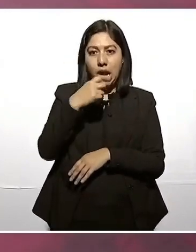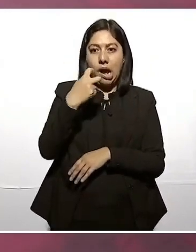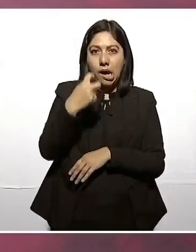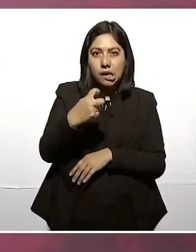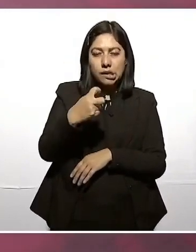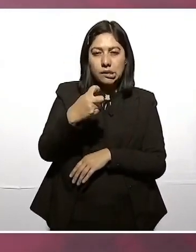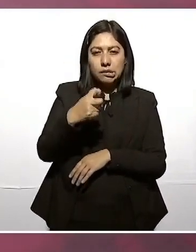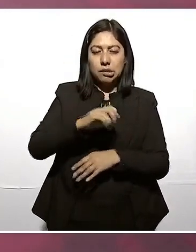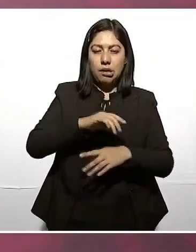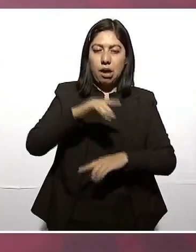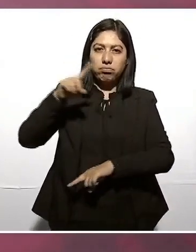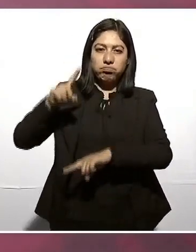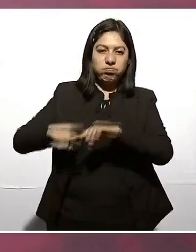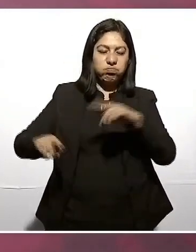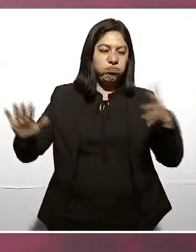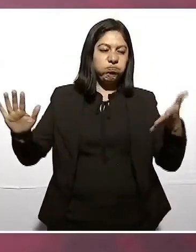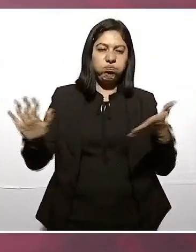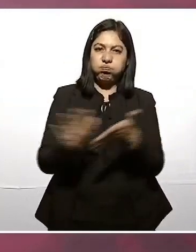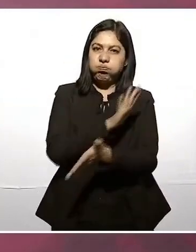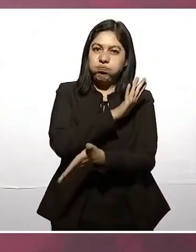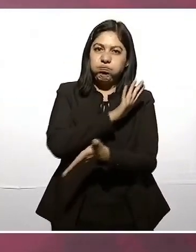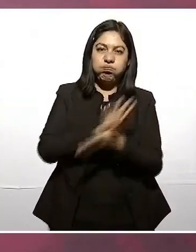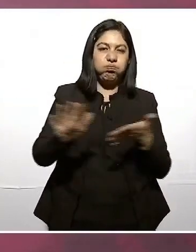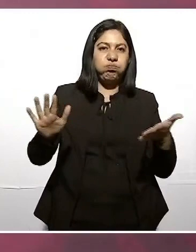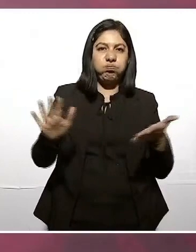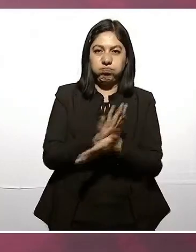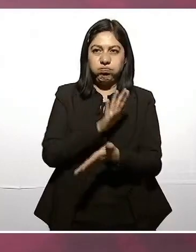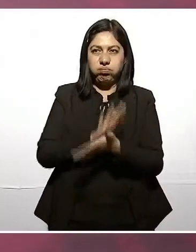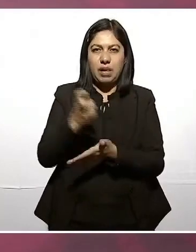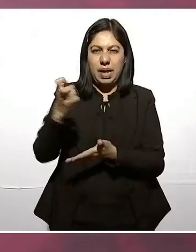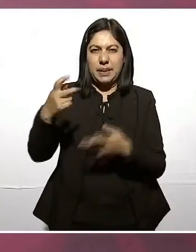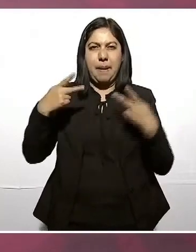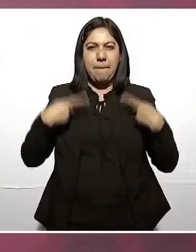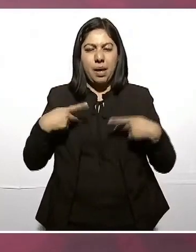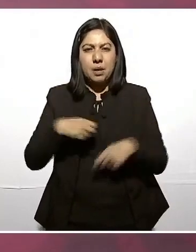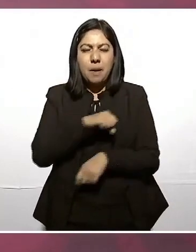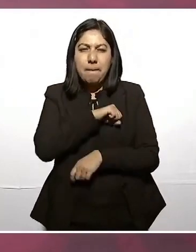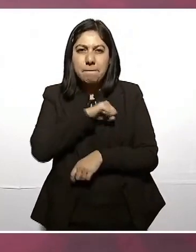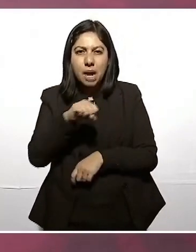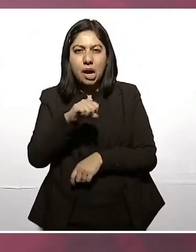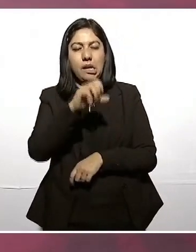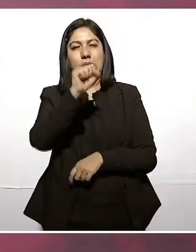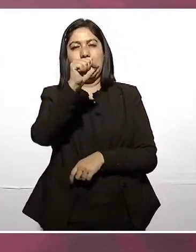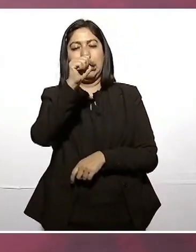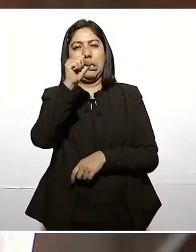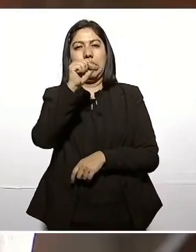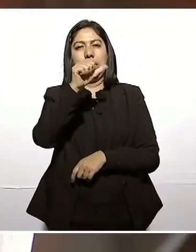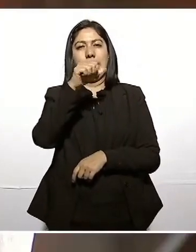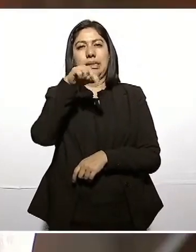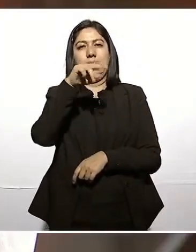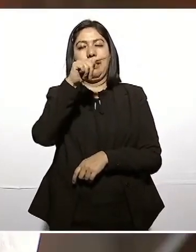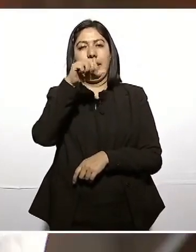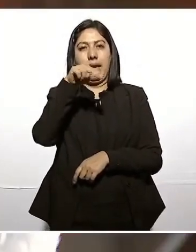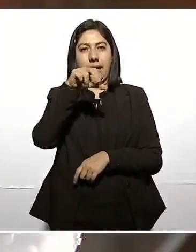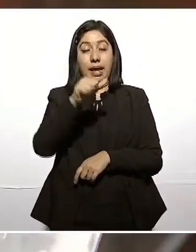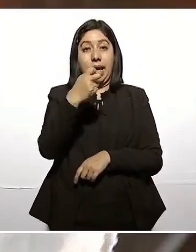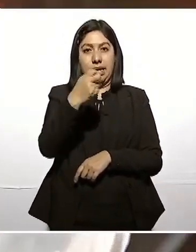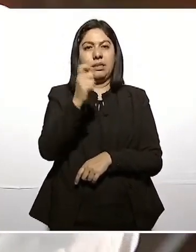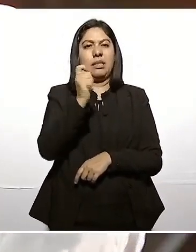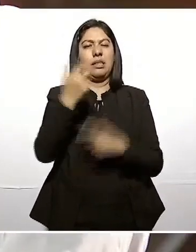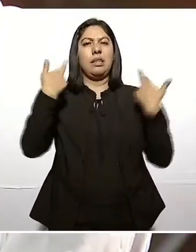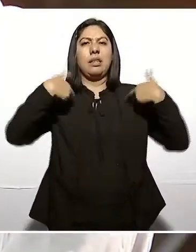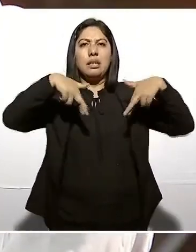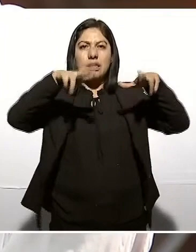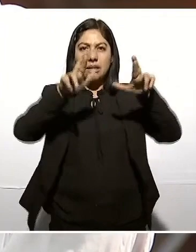con esa tiranía de Santana que representó